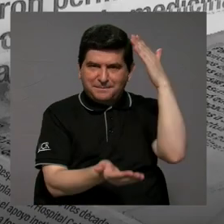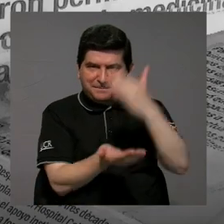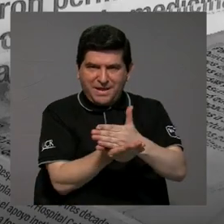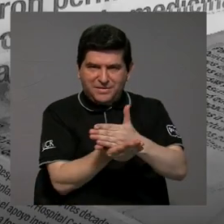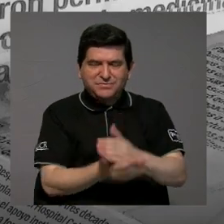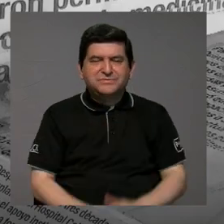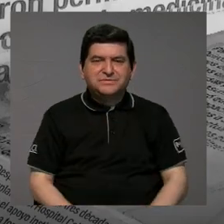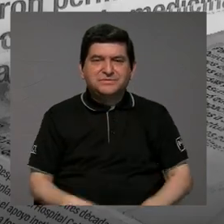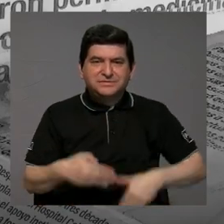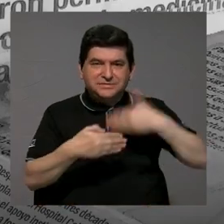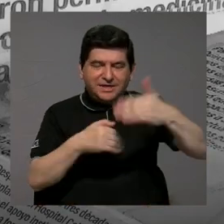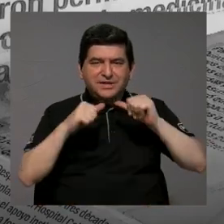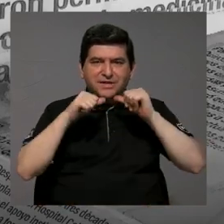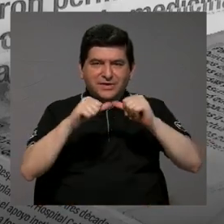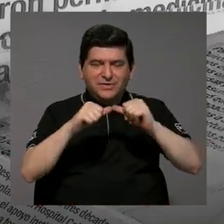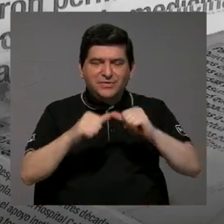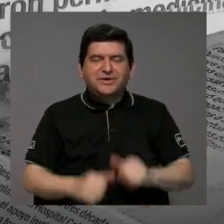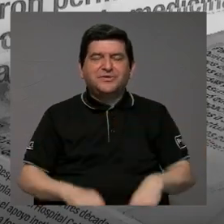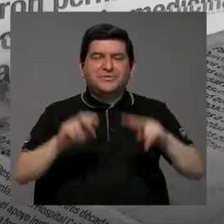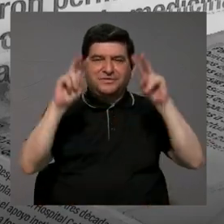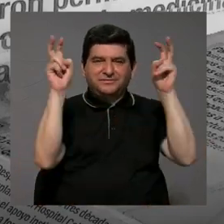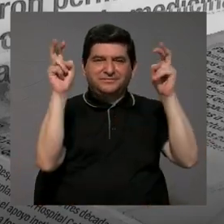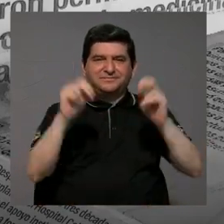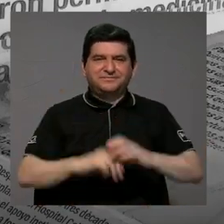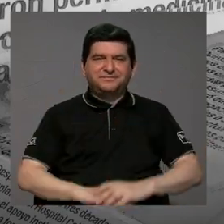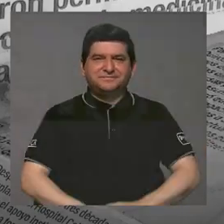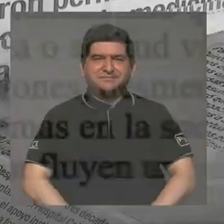pausa y enseguida continuamos con este tema.